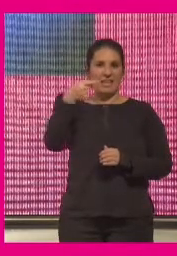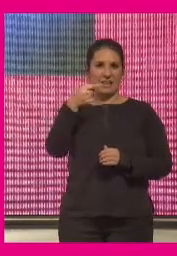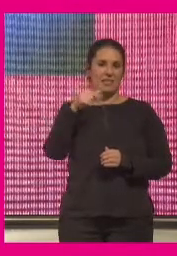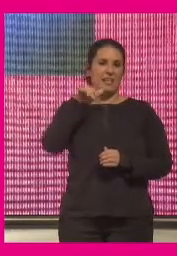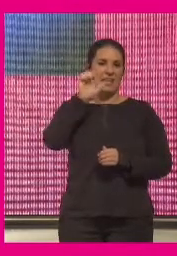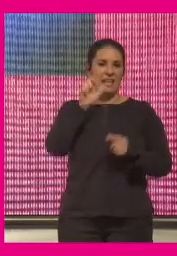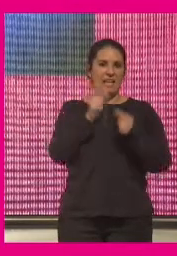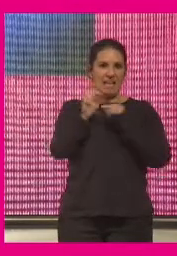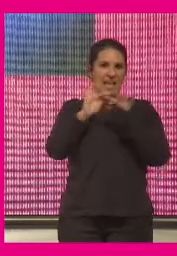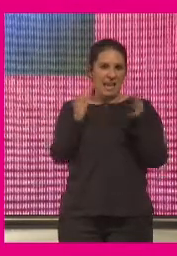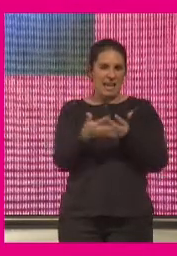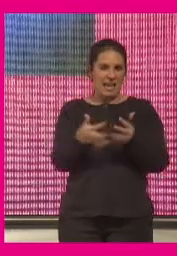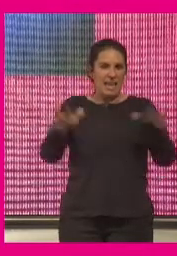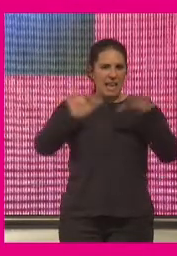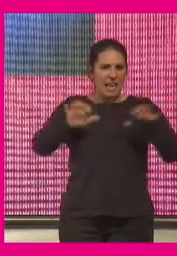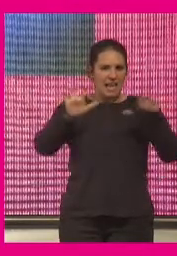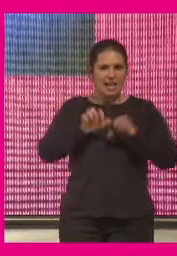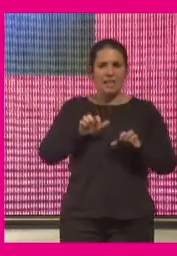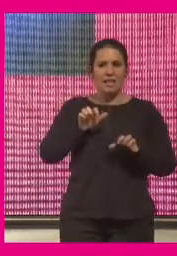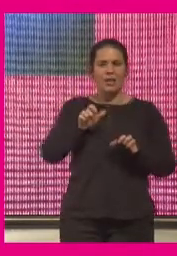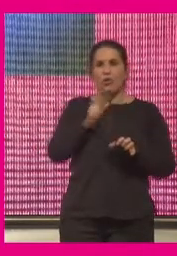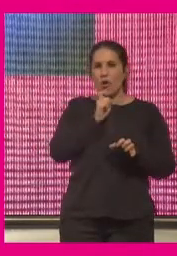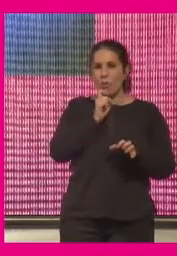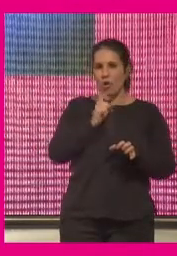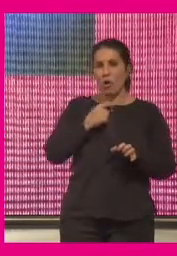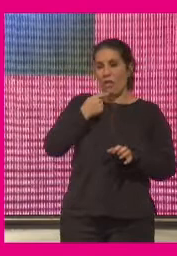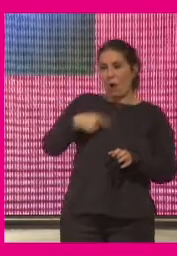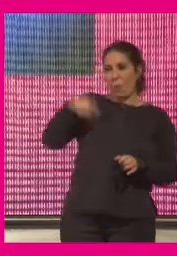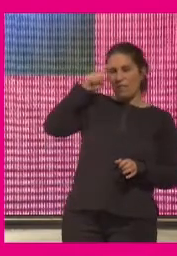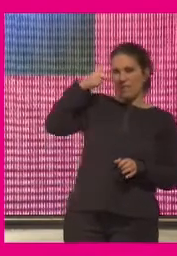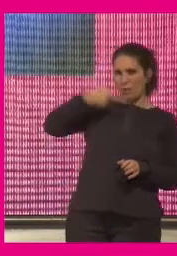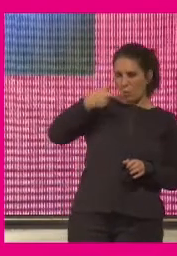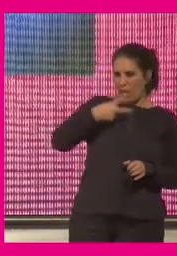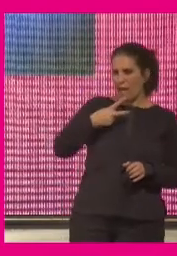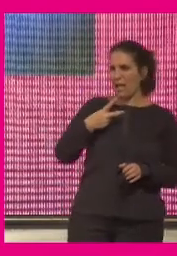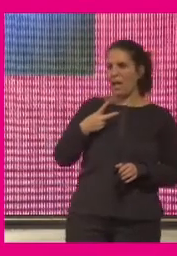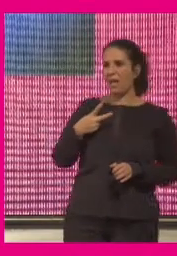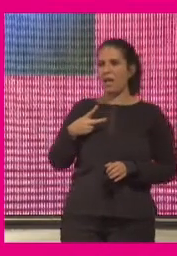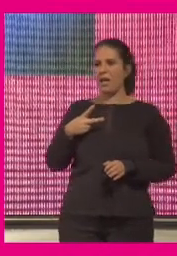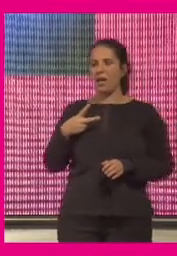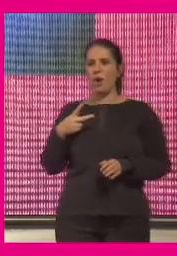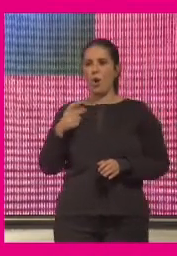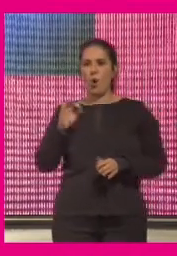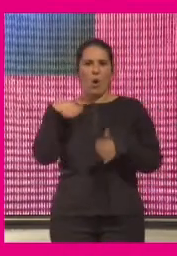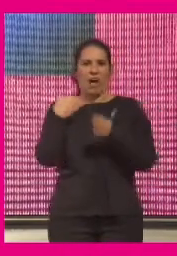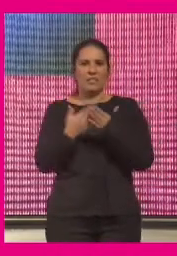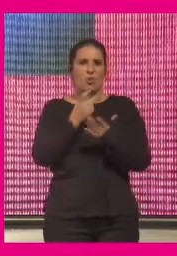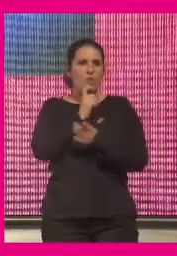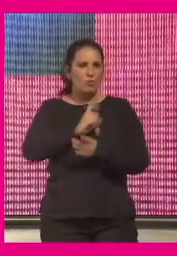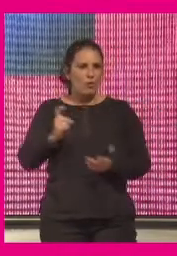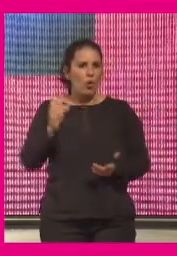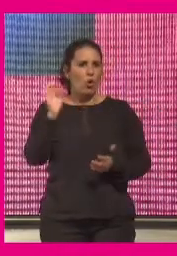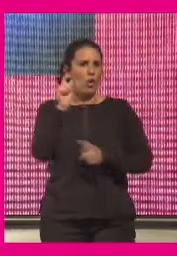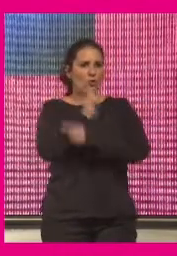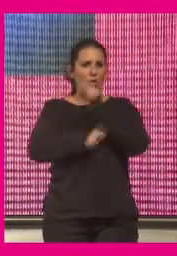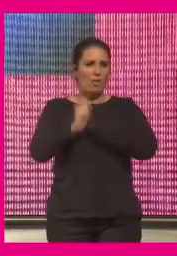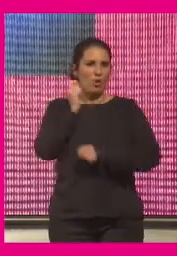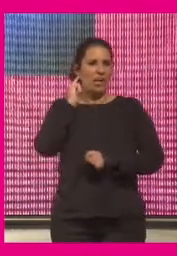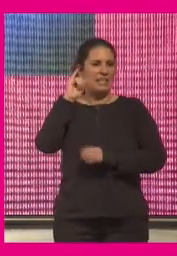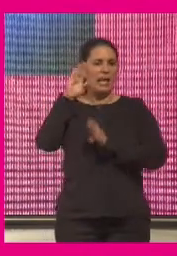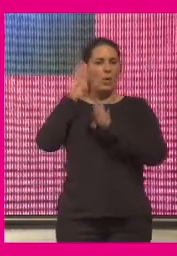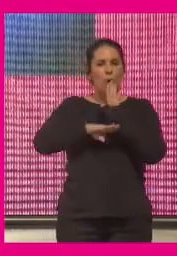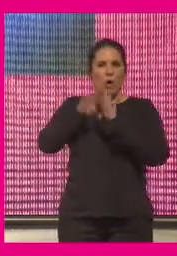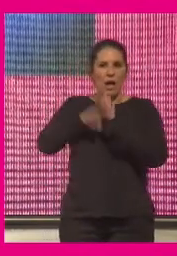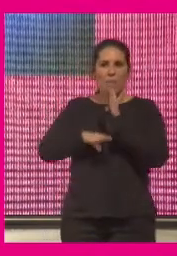obliga a replantear todo y lo estoy diciendo tanto desde los profes de secundaria de las universidades como una fundación o una asociación que tenga un